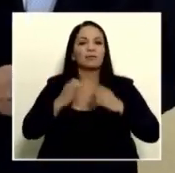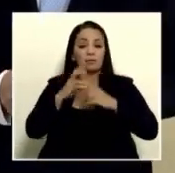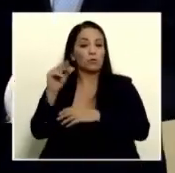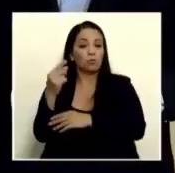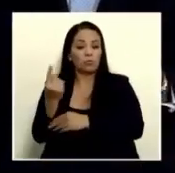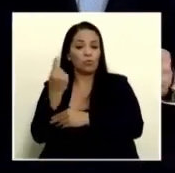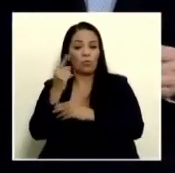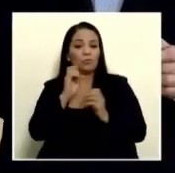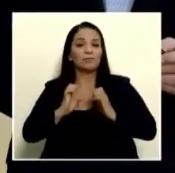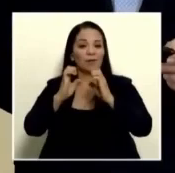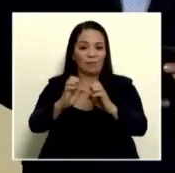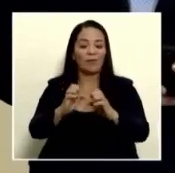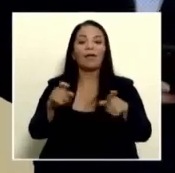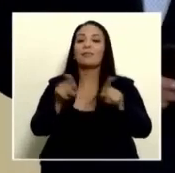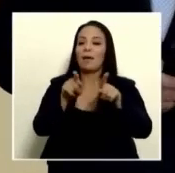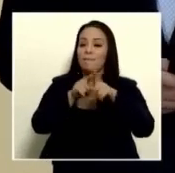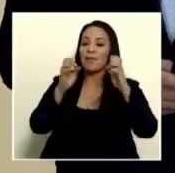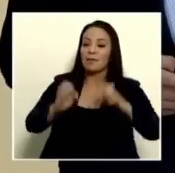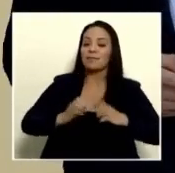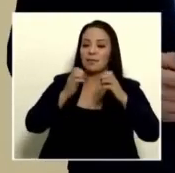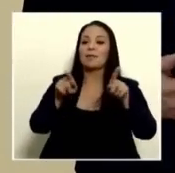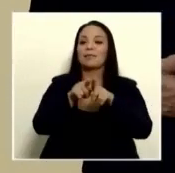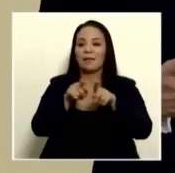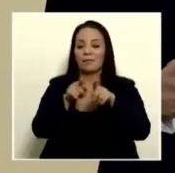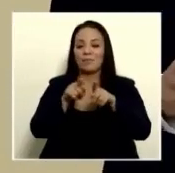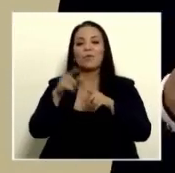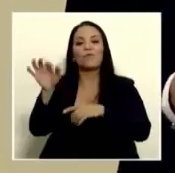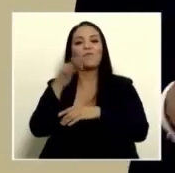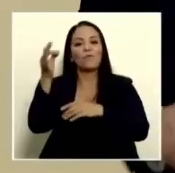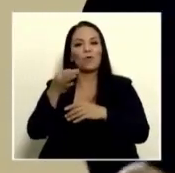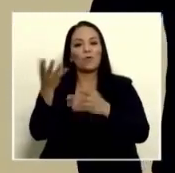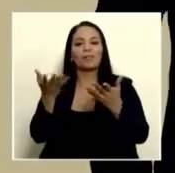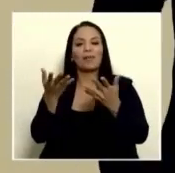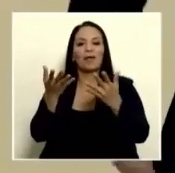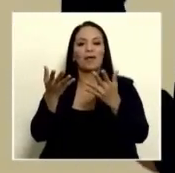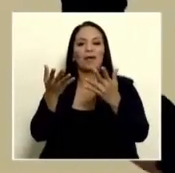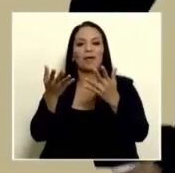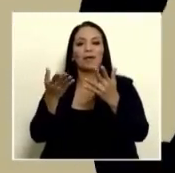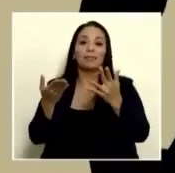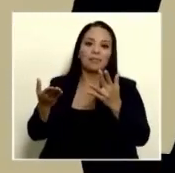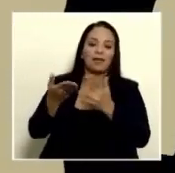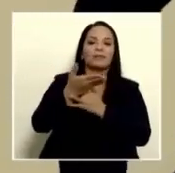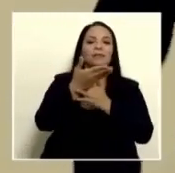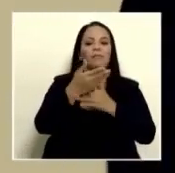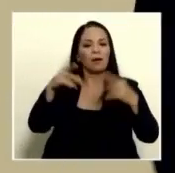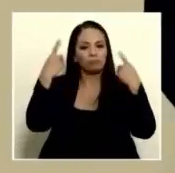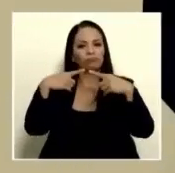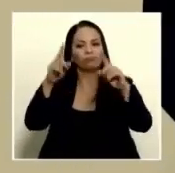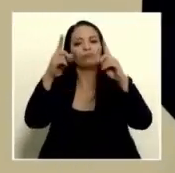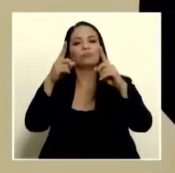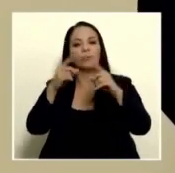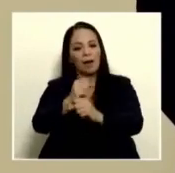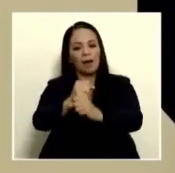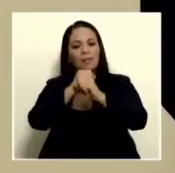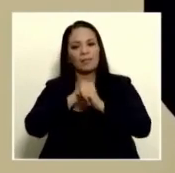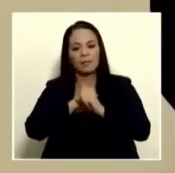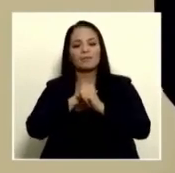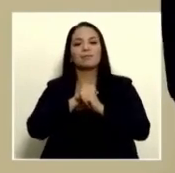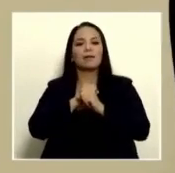no solamente de una estrategia sino la existencia también de un mecanismo de trazabilidad que nos garantice entonces